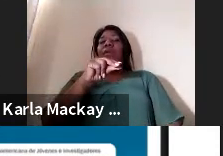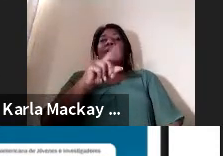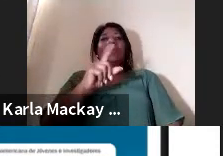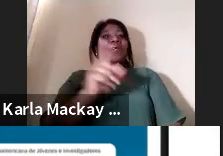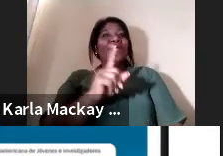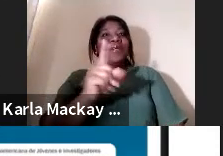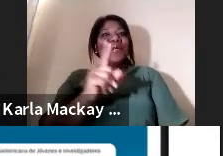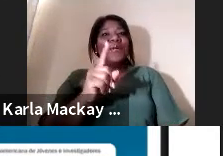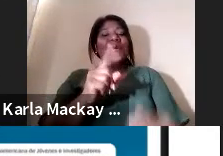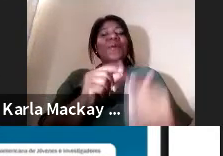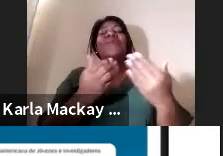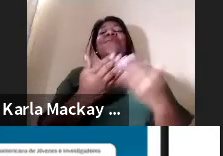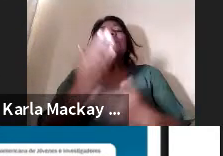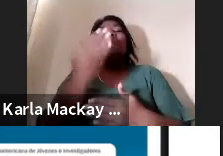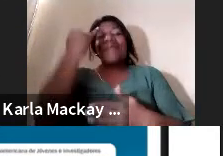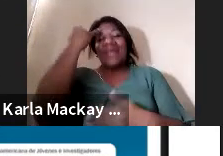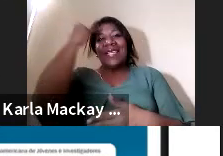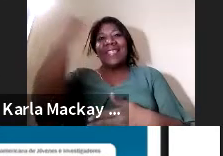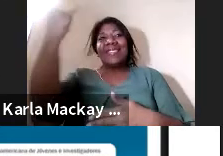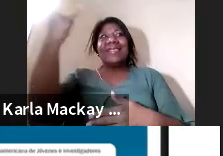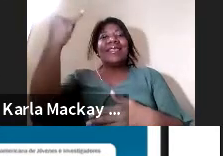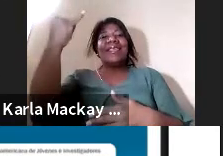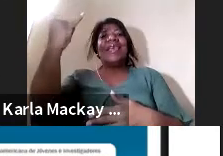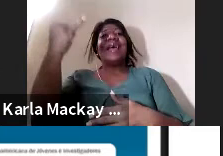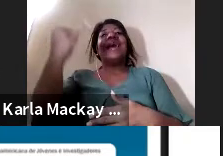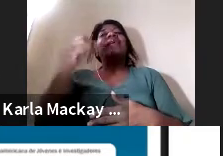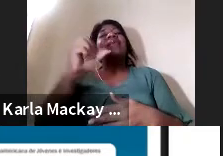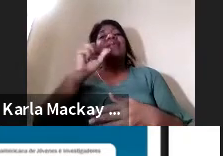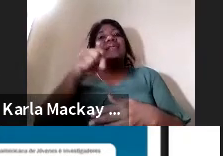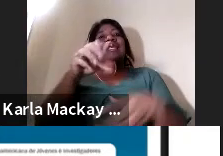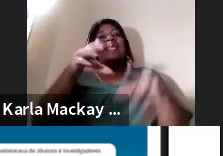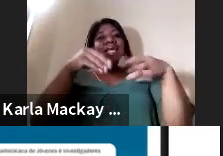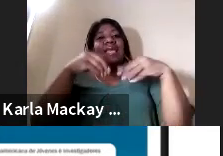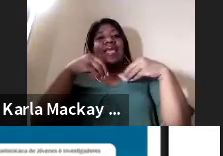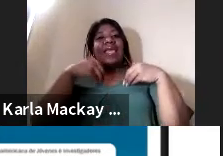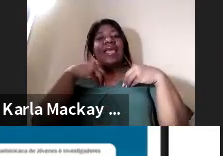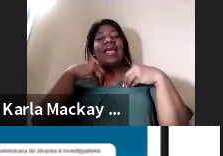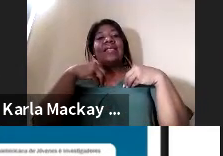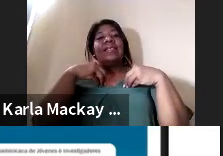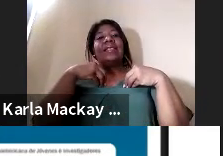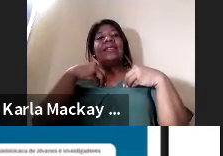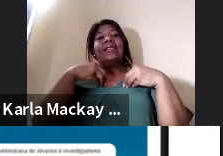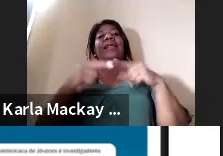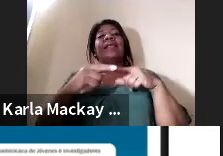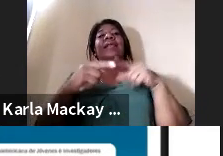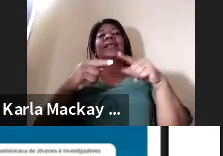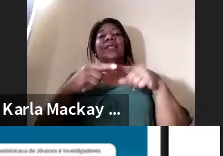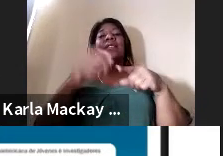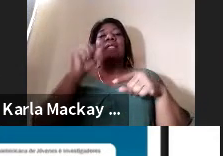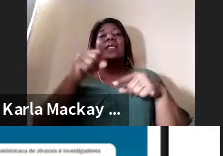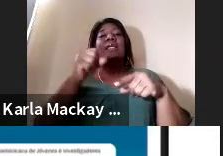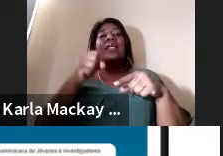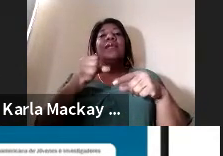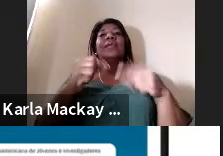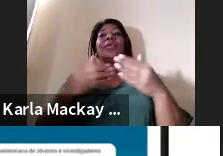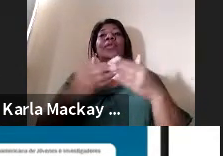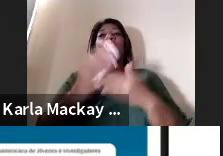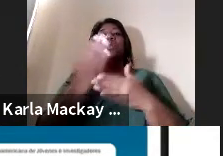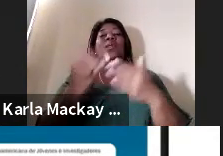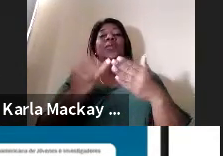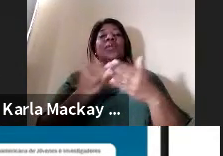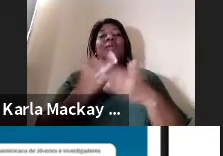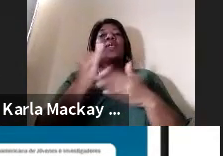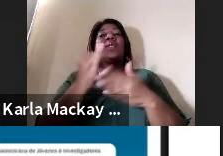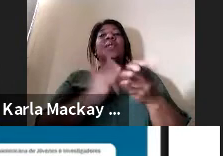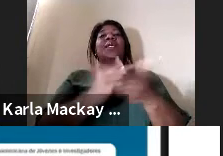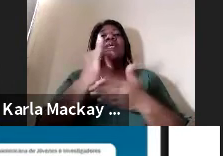generar una idea porque así no vamos a conseguir ese desarrollo de nuevos investigadores si les cerramos la puerta